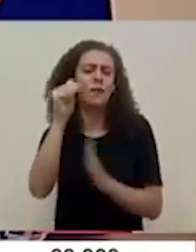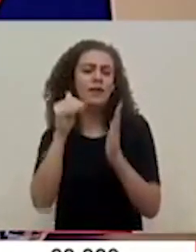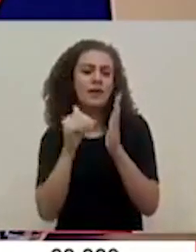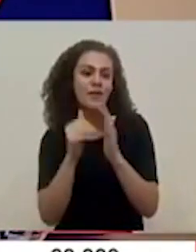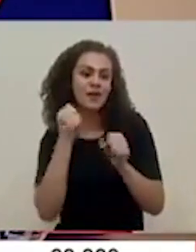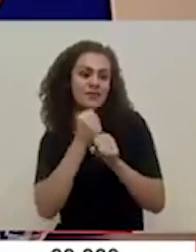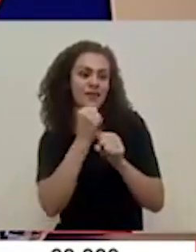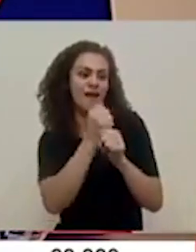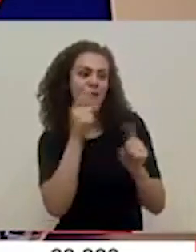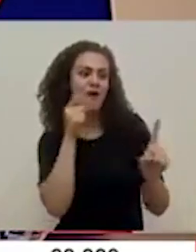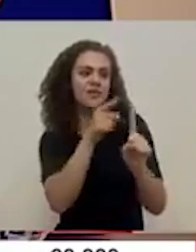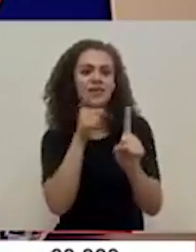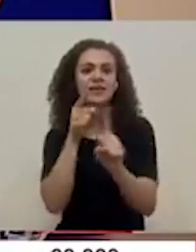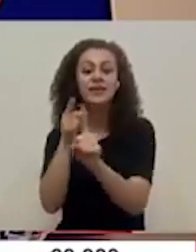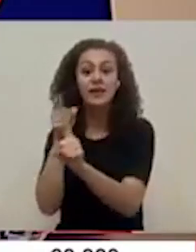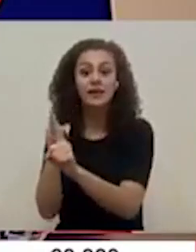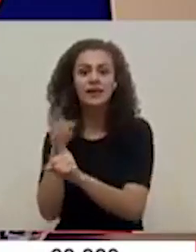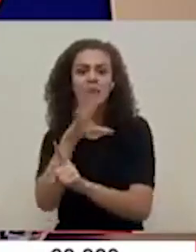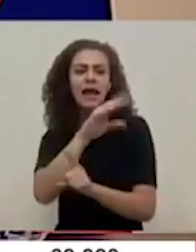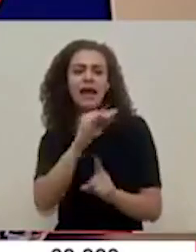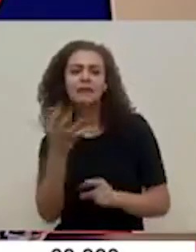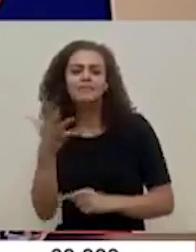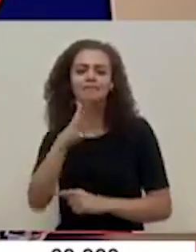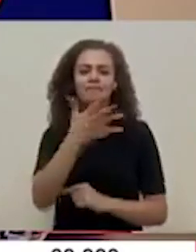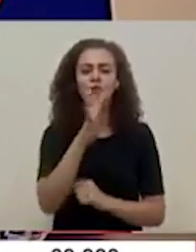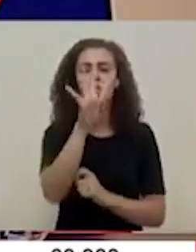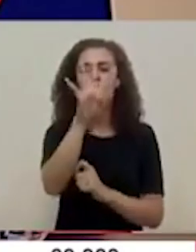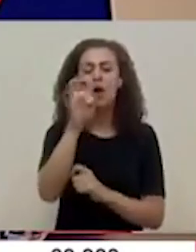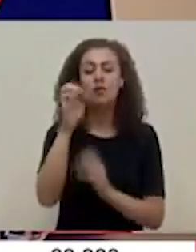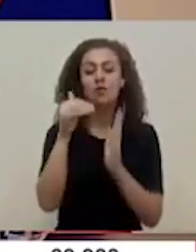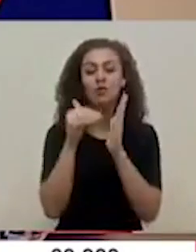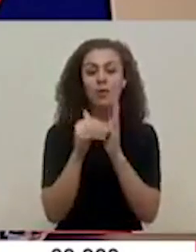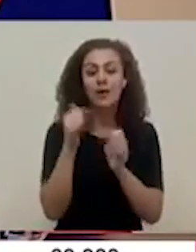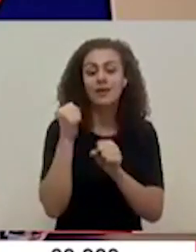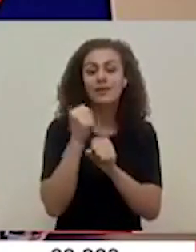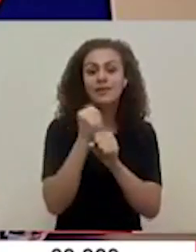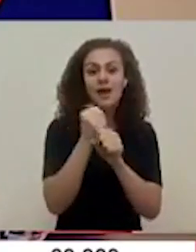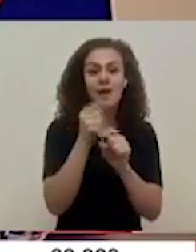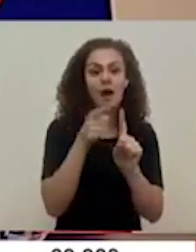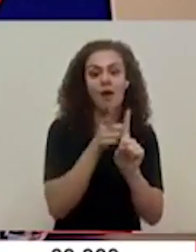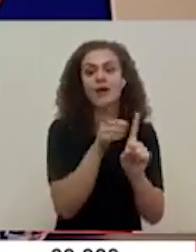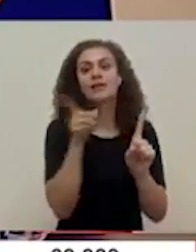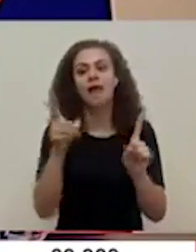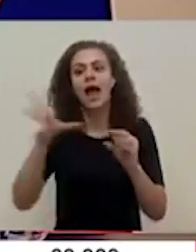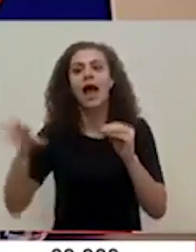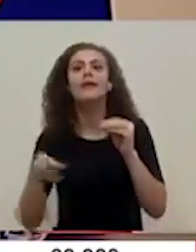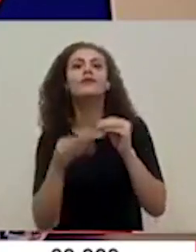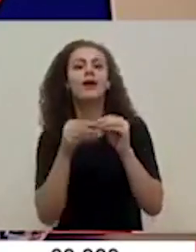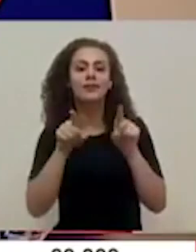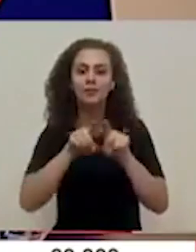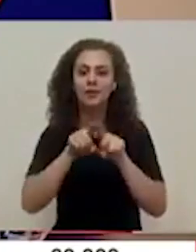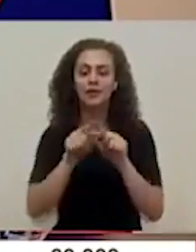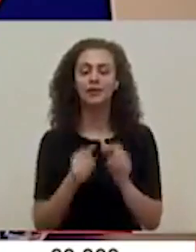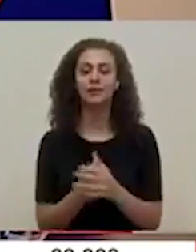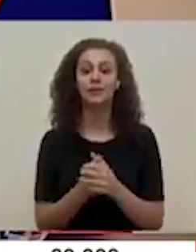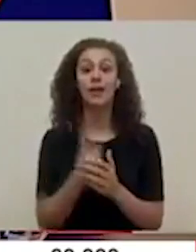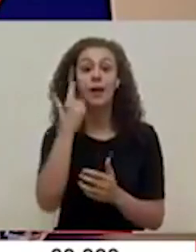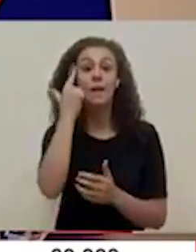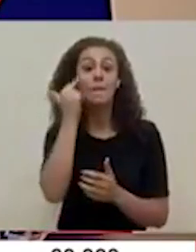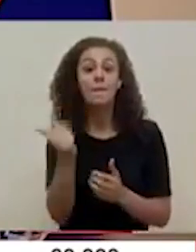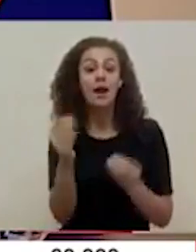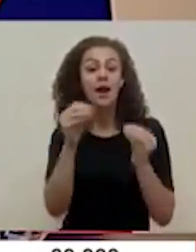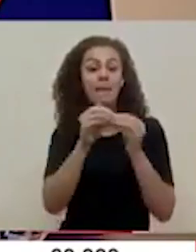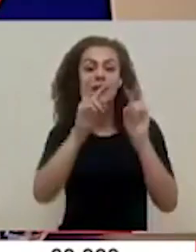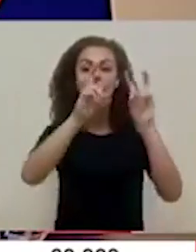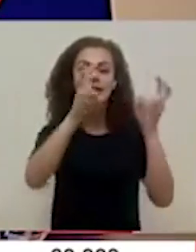empleos directos y se calcula que unos 400 mil empleos indirectos adicionales. Para ponerlo